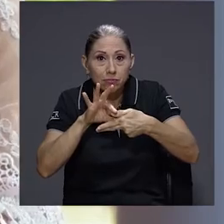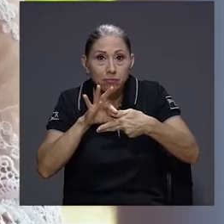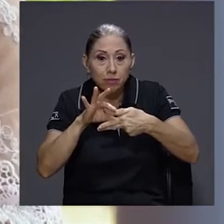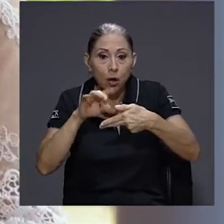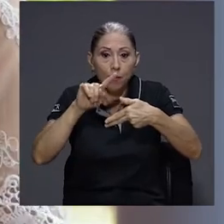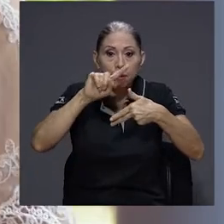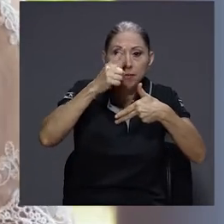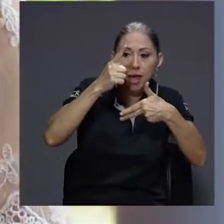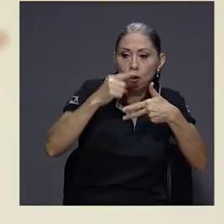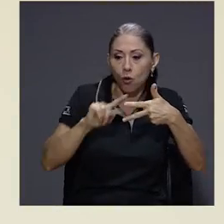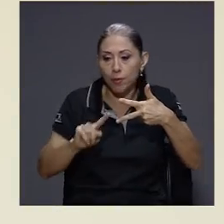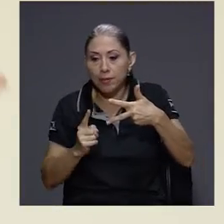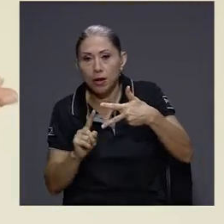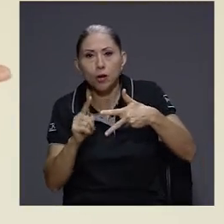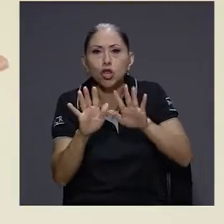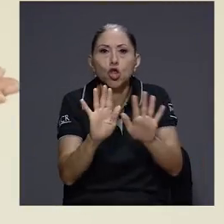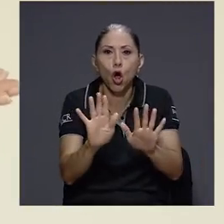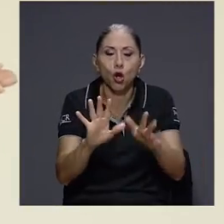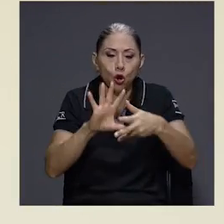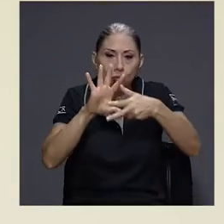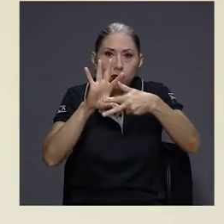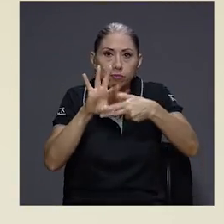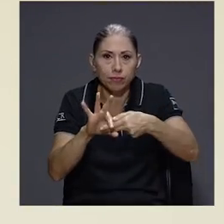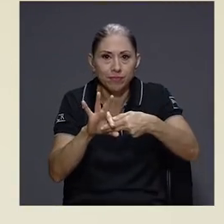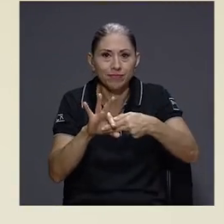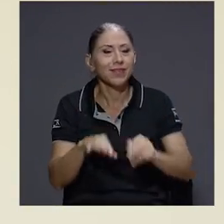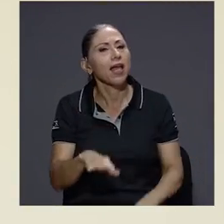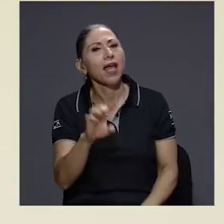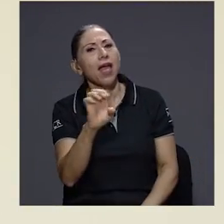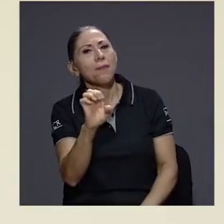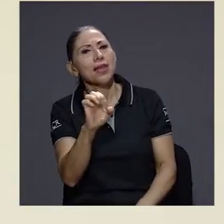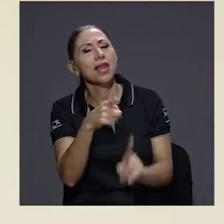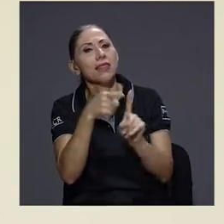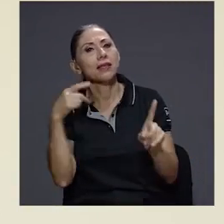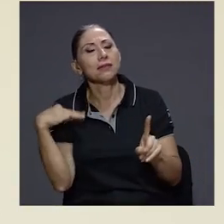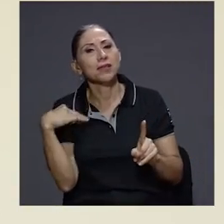primero y el otro después. Emilia, desde el Ministerio de Justicia y Paz,